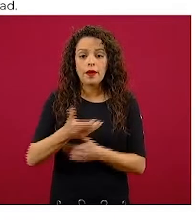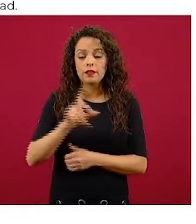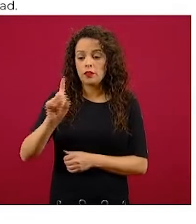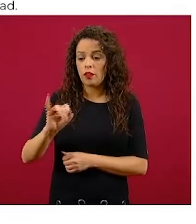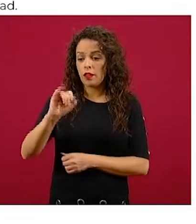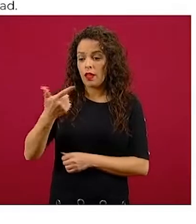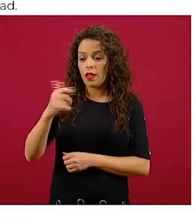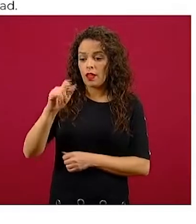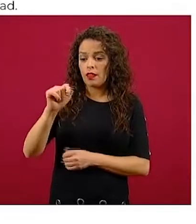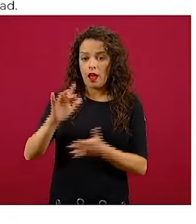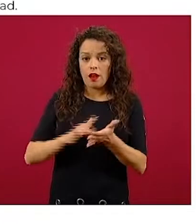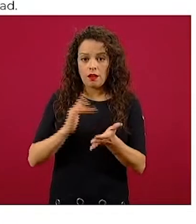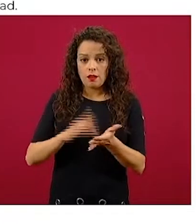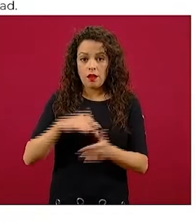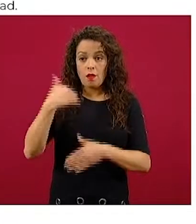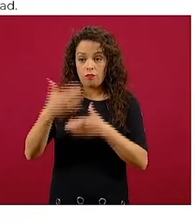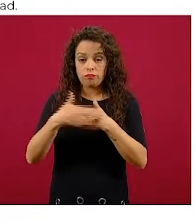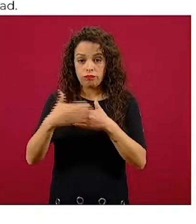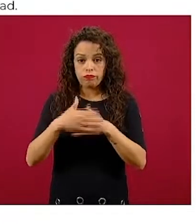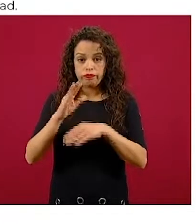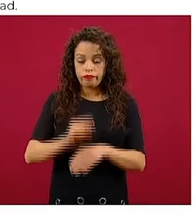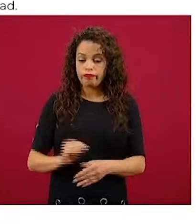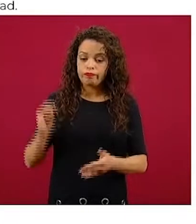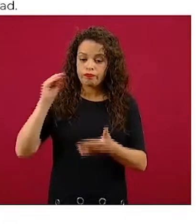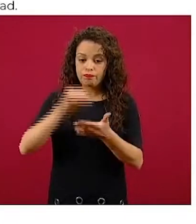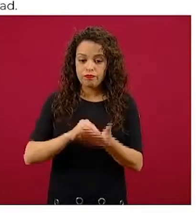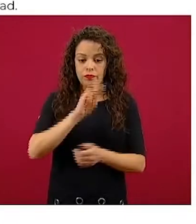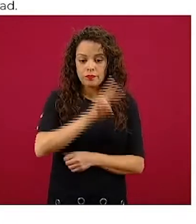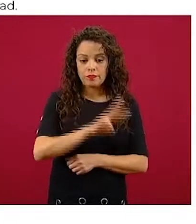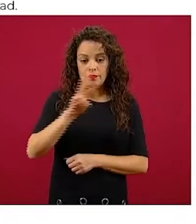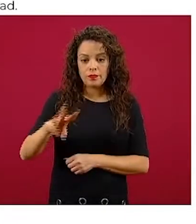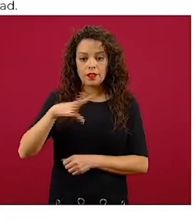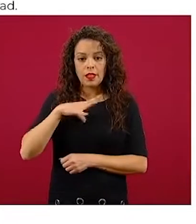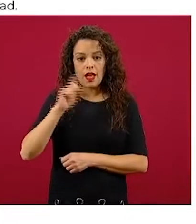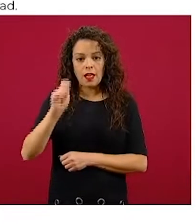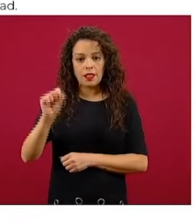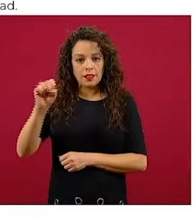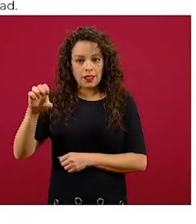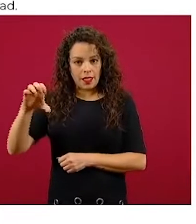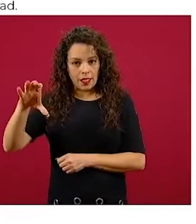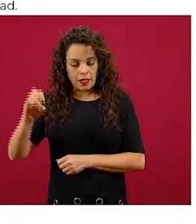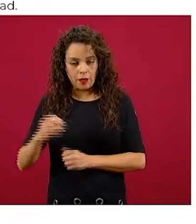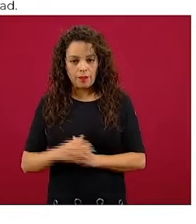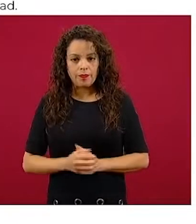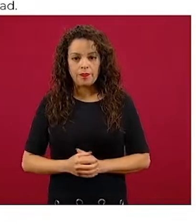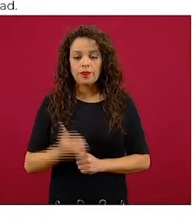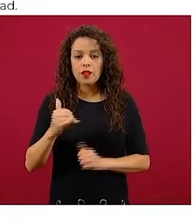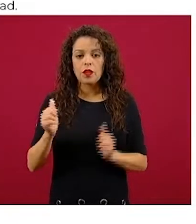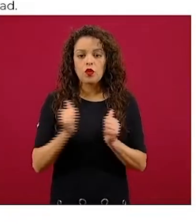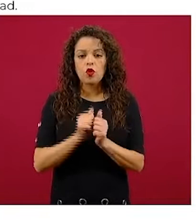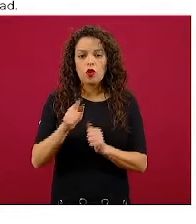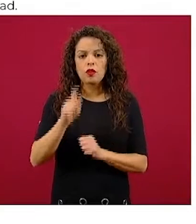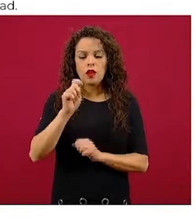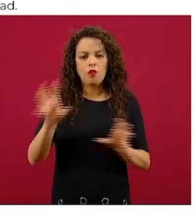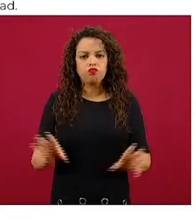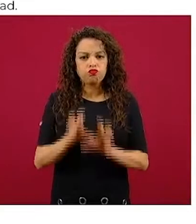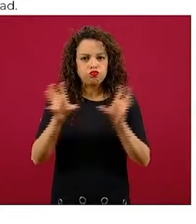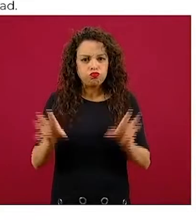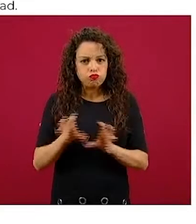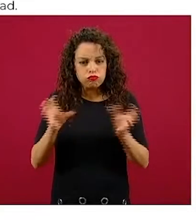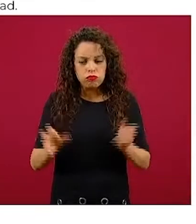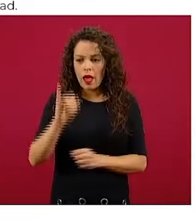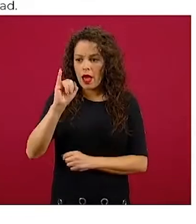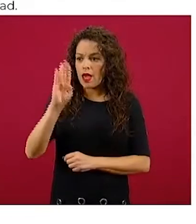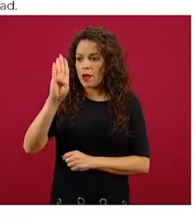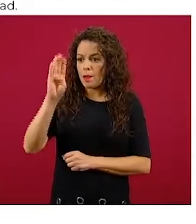arriba de la plataforma que tiene economía. También estamos colaborando en términos de capacitación en programación, con IBM